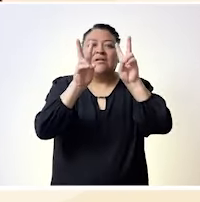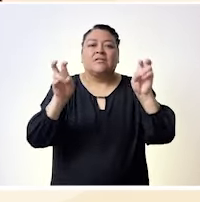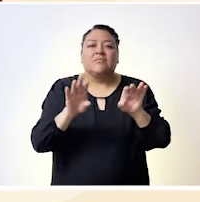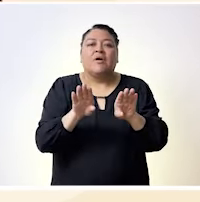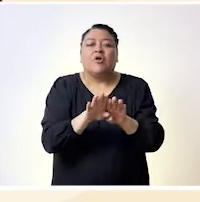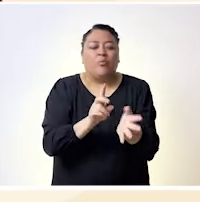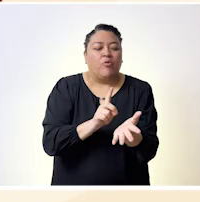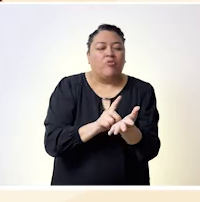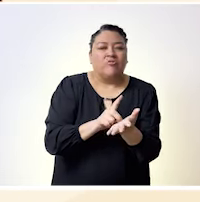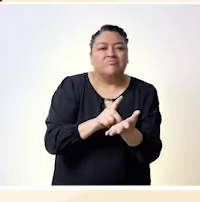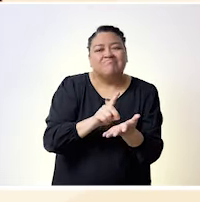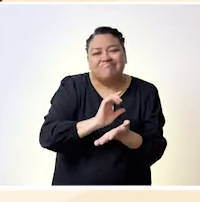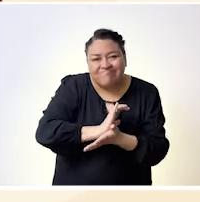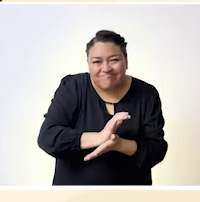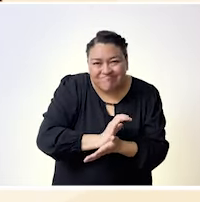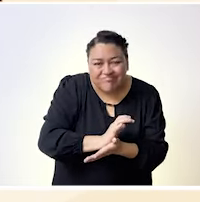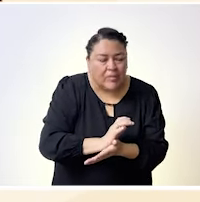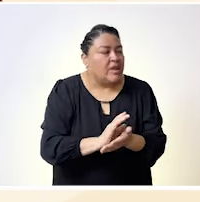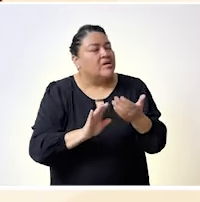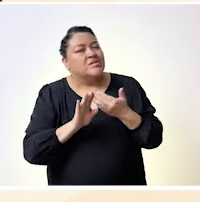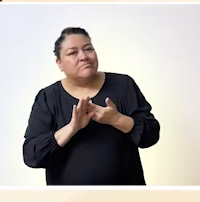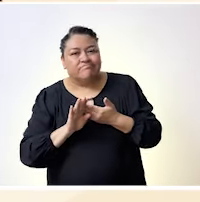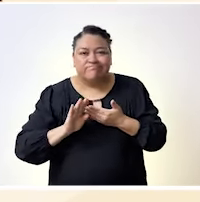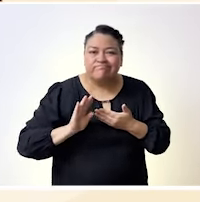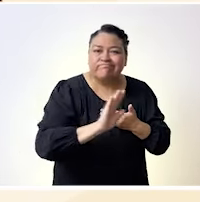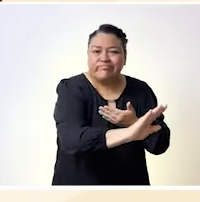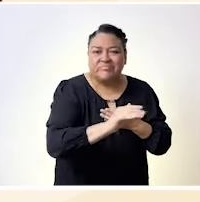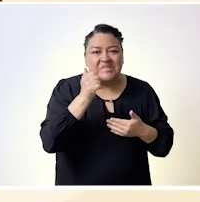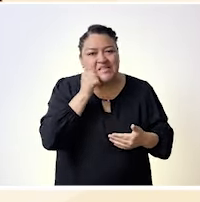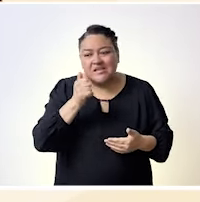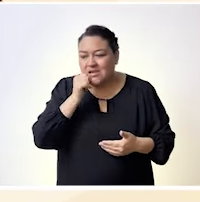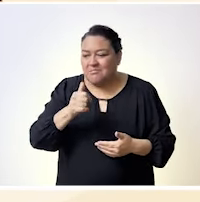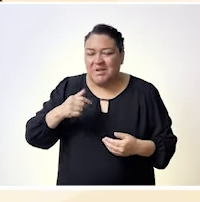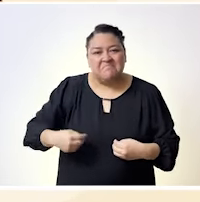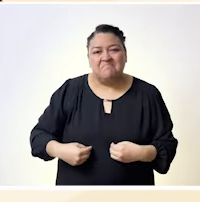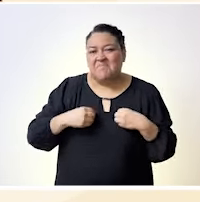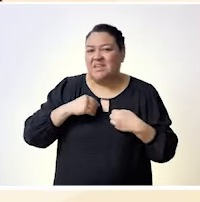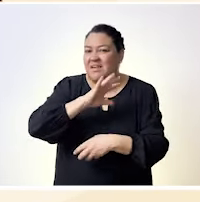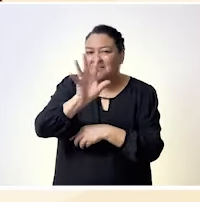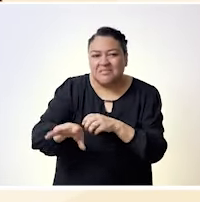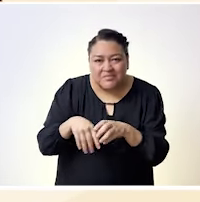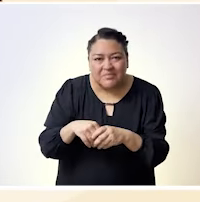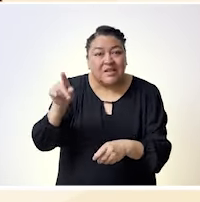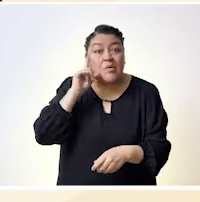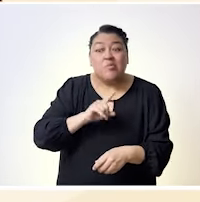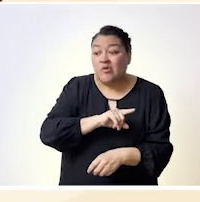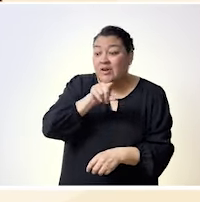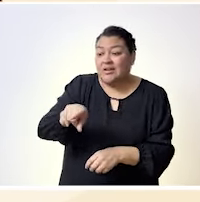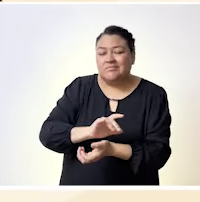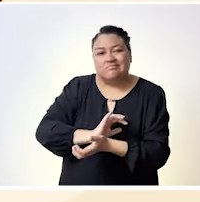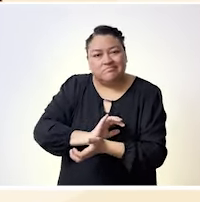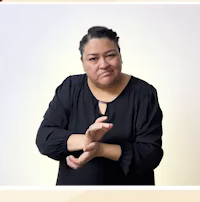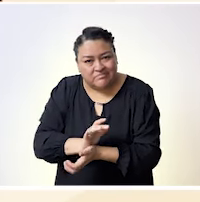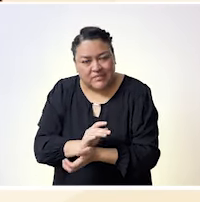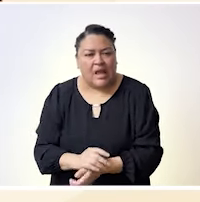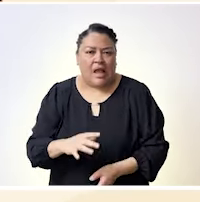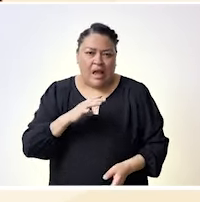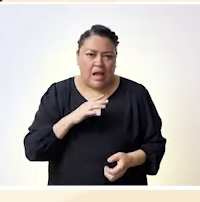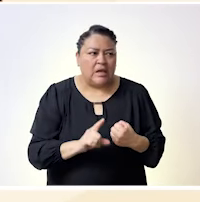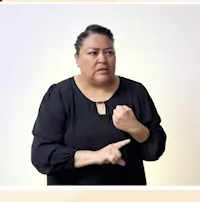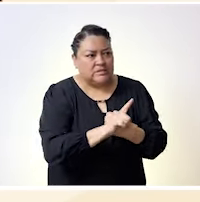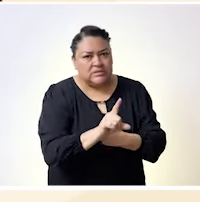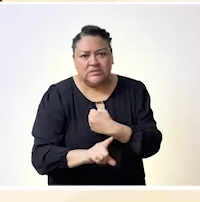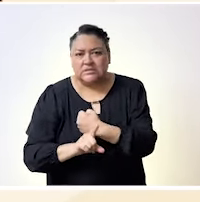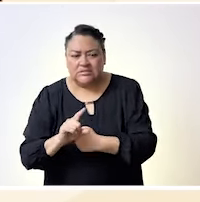relacionados con la discriminación que enfrentamos las mujeres en los diversos entornos y cuáles son las causas de estas barreras